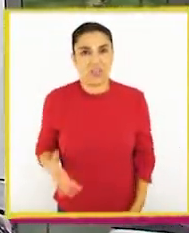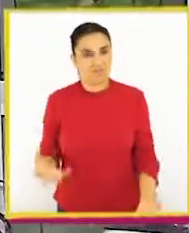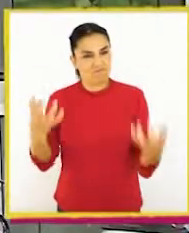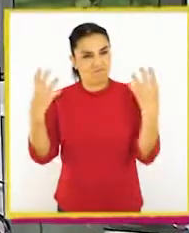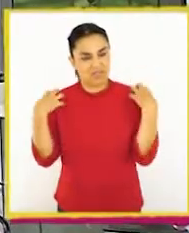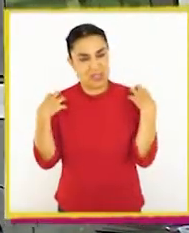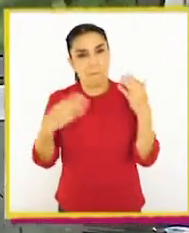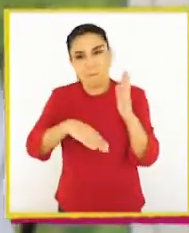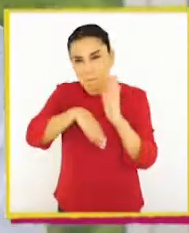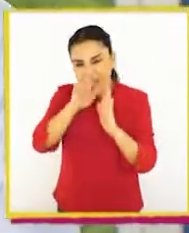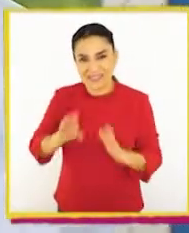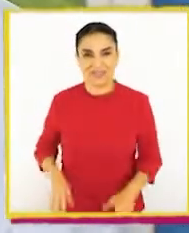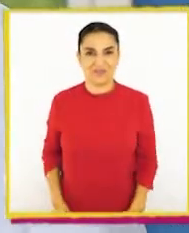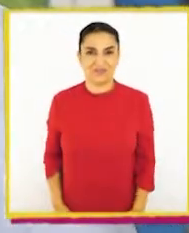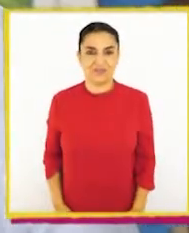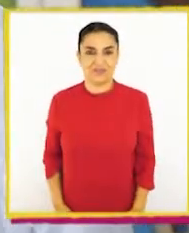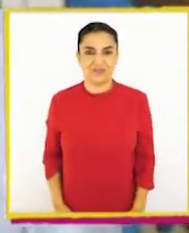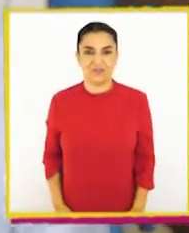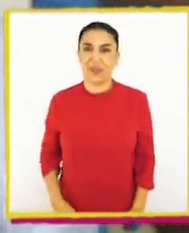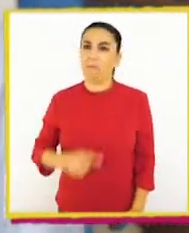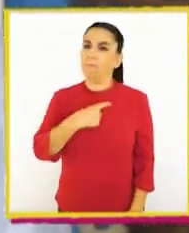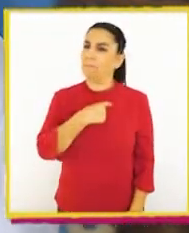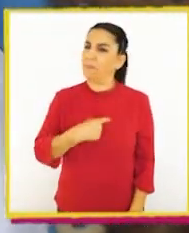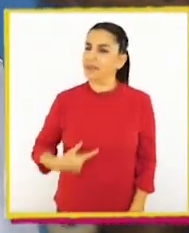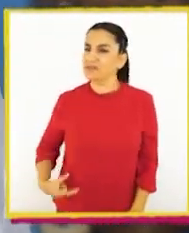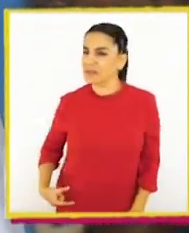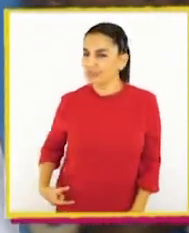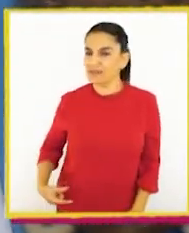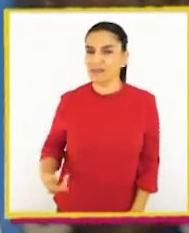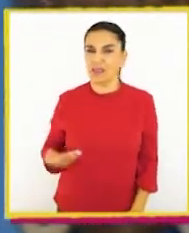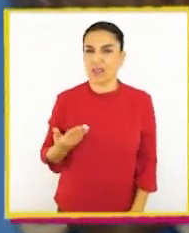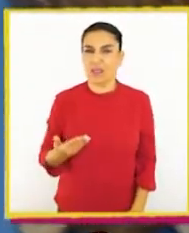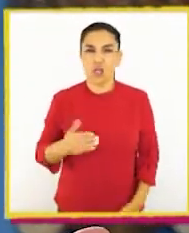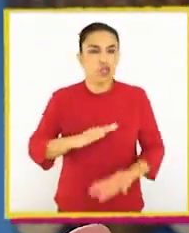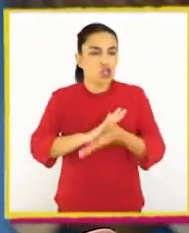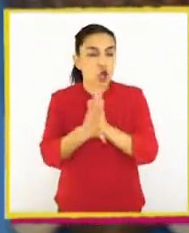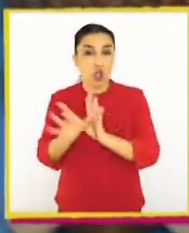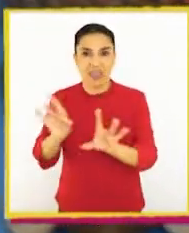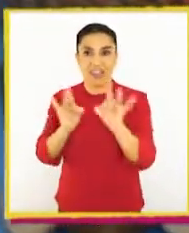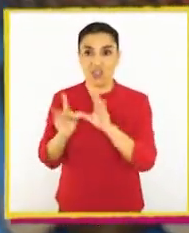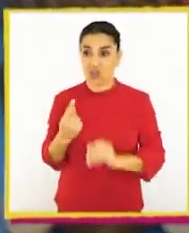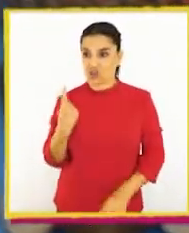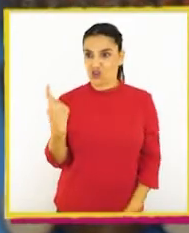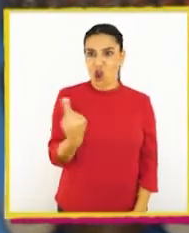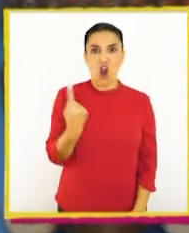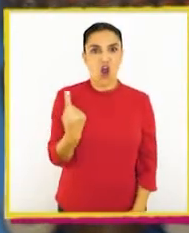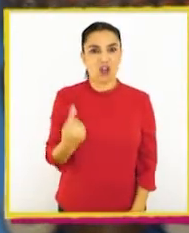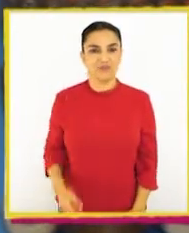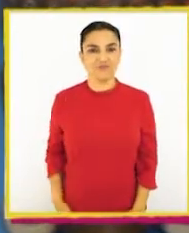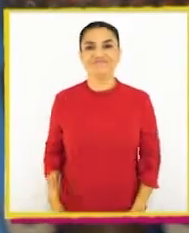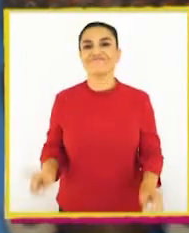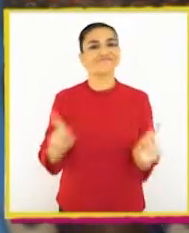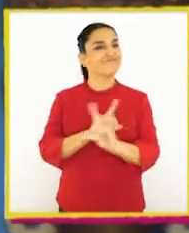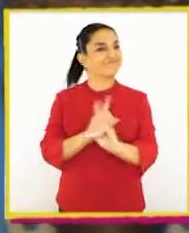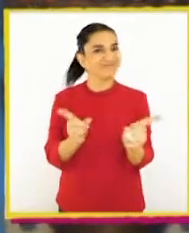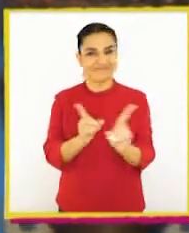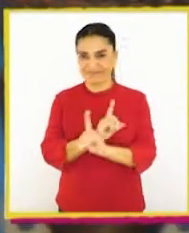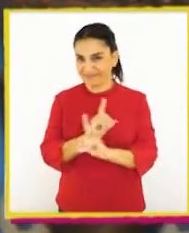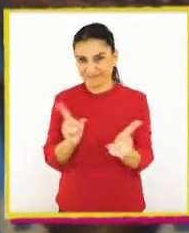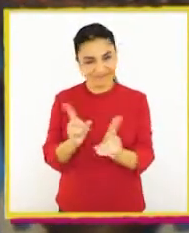mayor responsabilidad. ¿Y el presidente toma todas las decisiones él solo? ¡No!